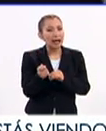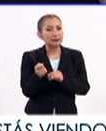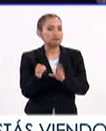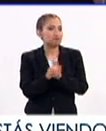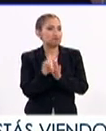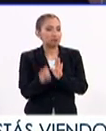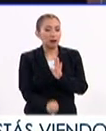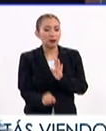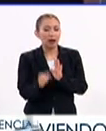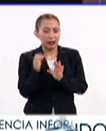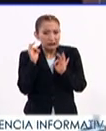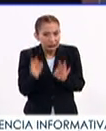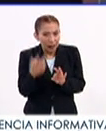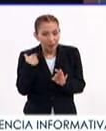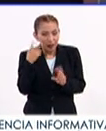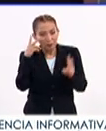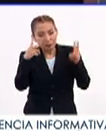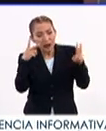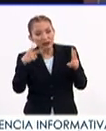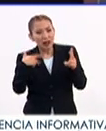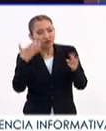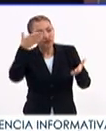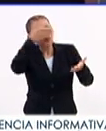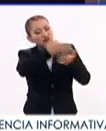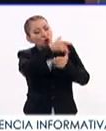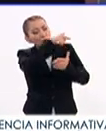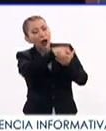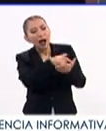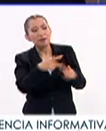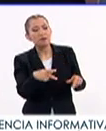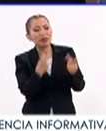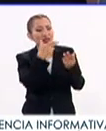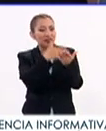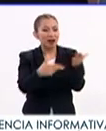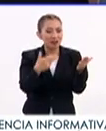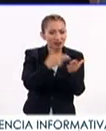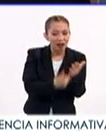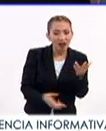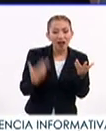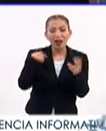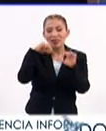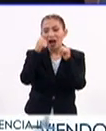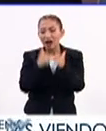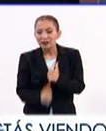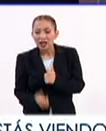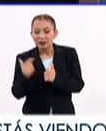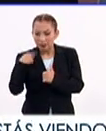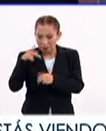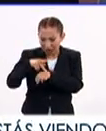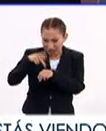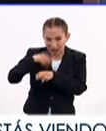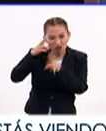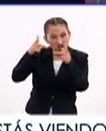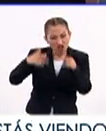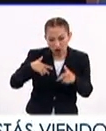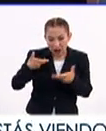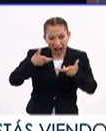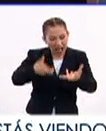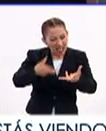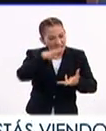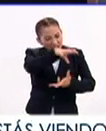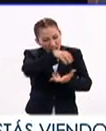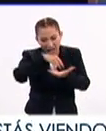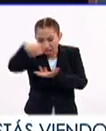literalmente visitar canteras, visitar talleres de artesanos, recuperar piedras de la calle